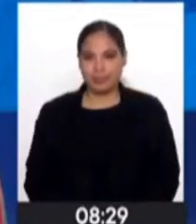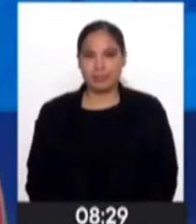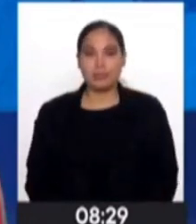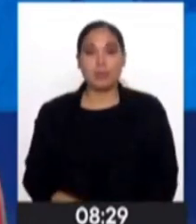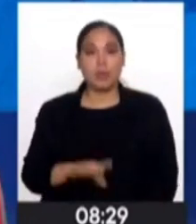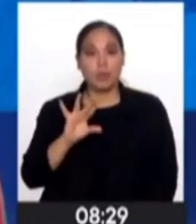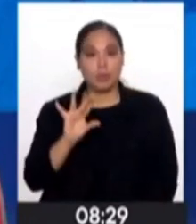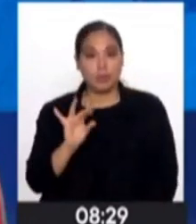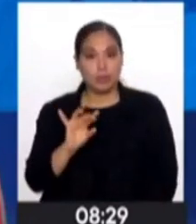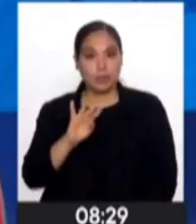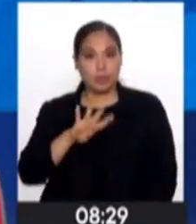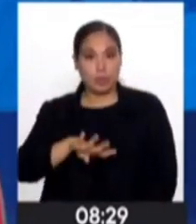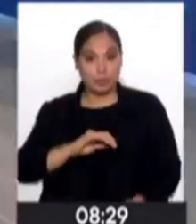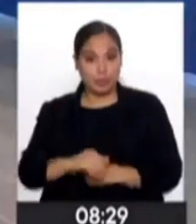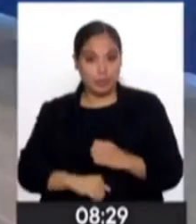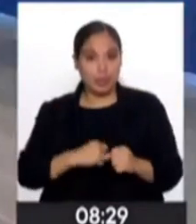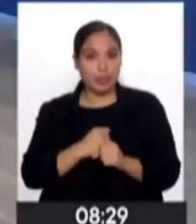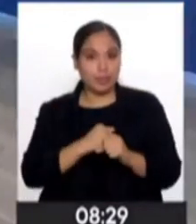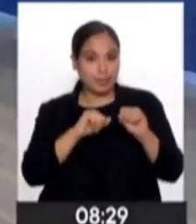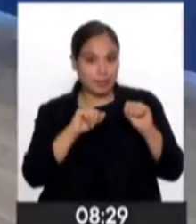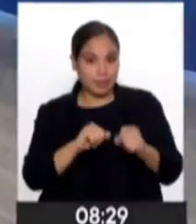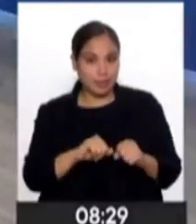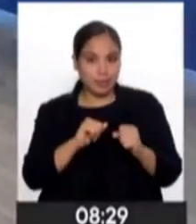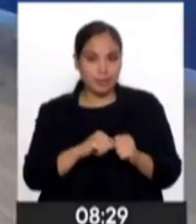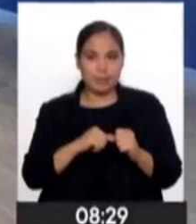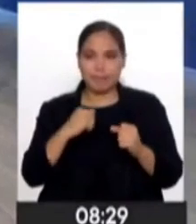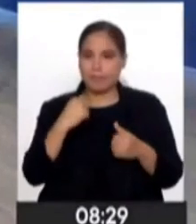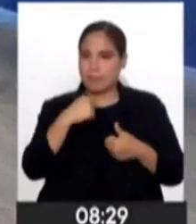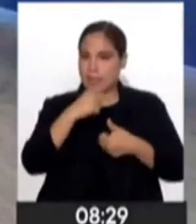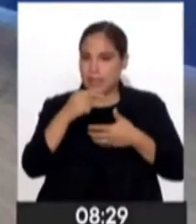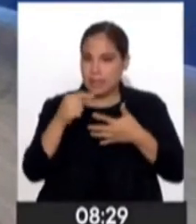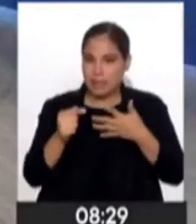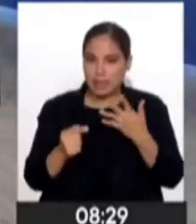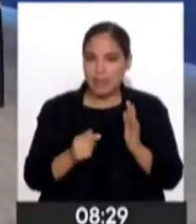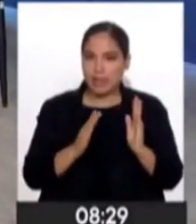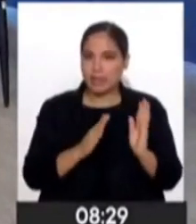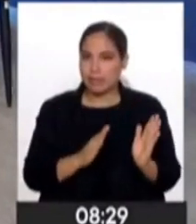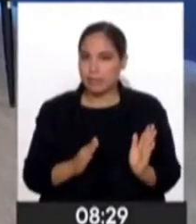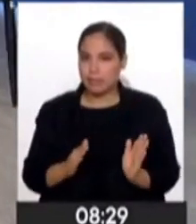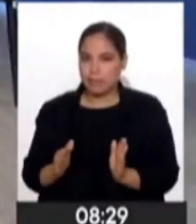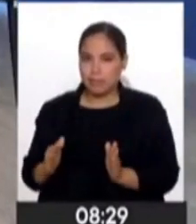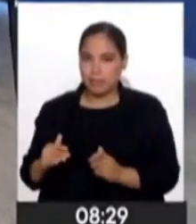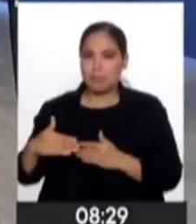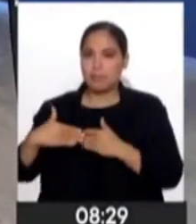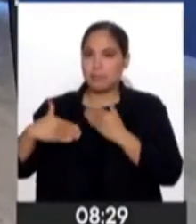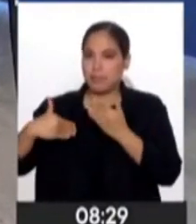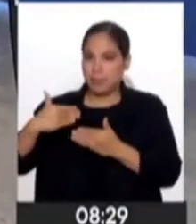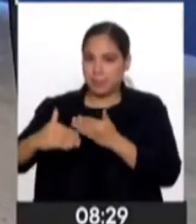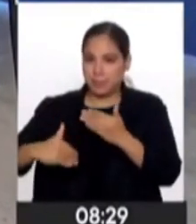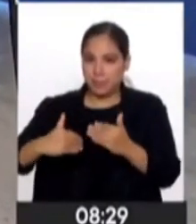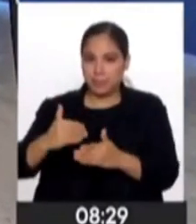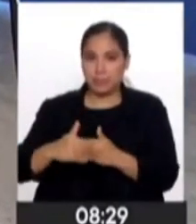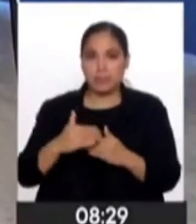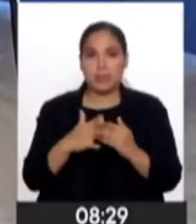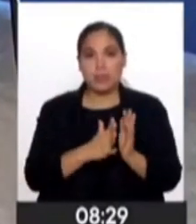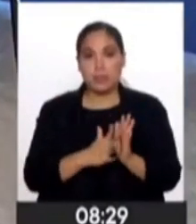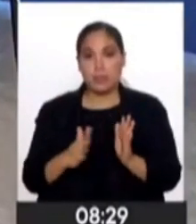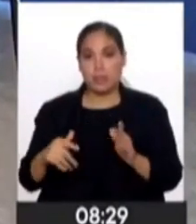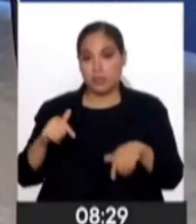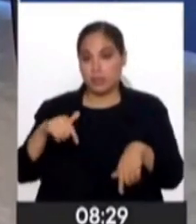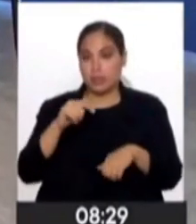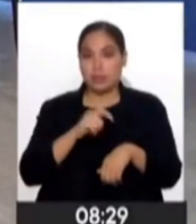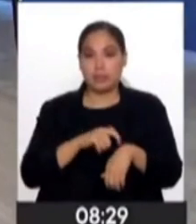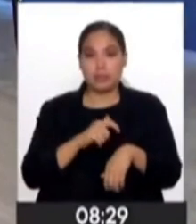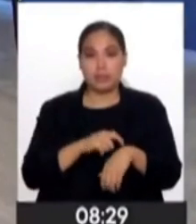sí, 84 años que digamos marcan distintos pasos, distintos pasos que se han seguido a lo largo de todo este tiempo, que obviamente